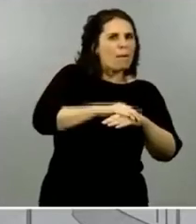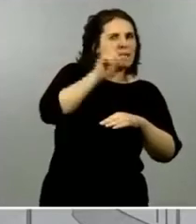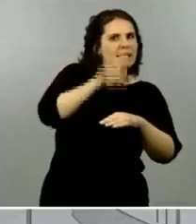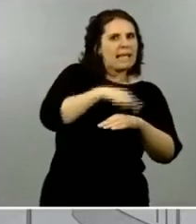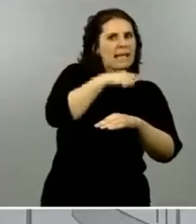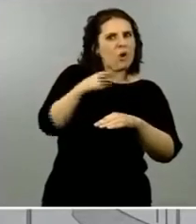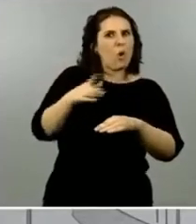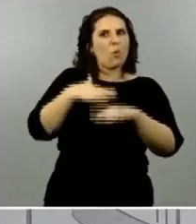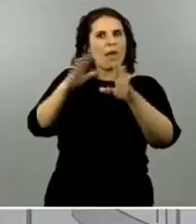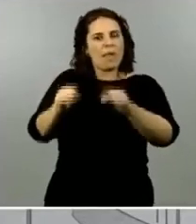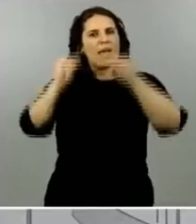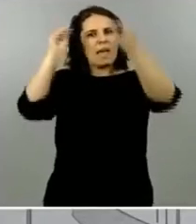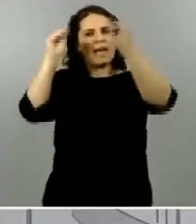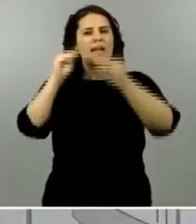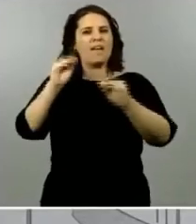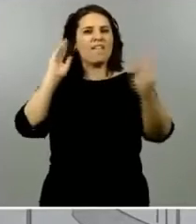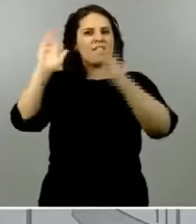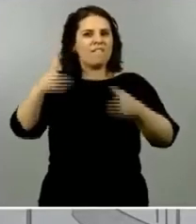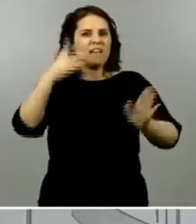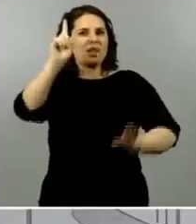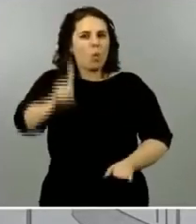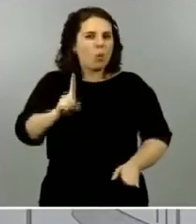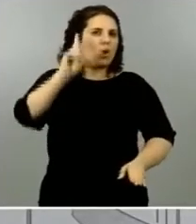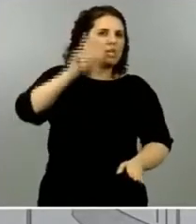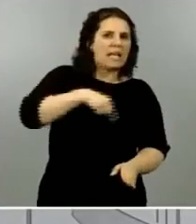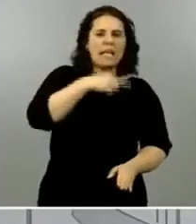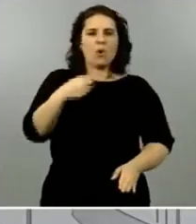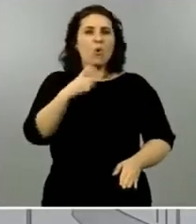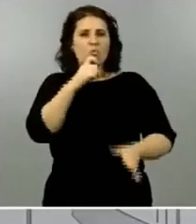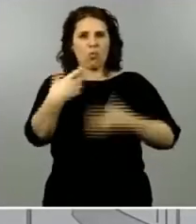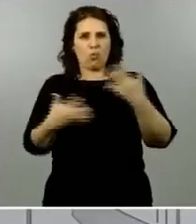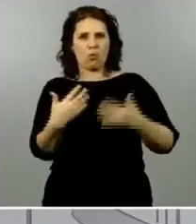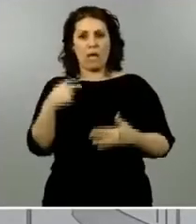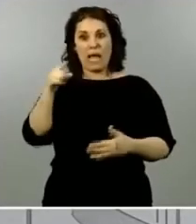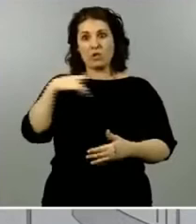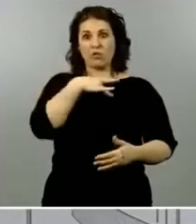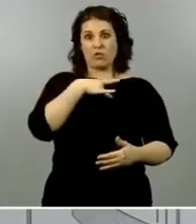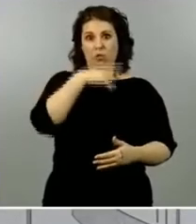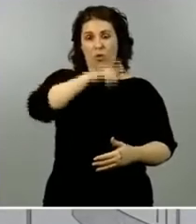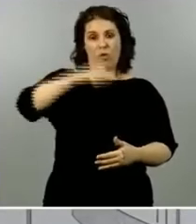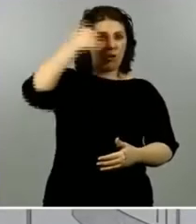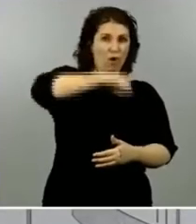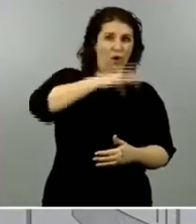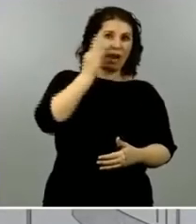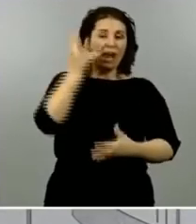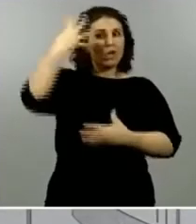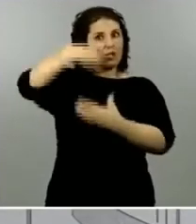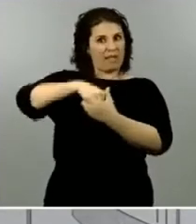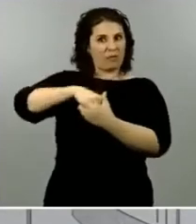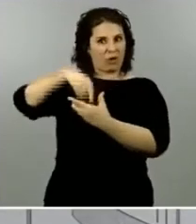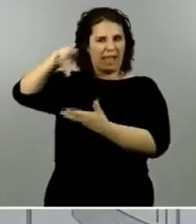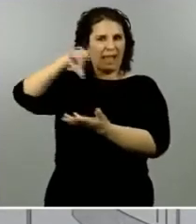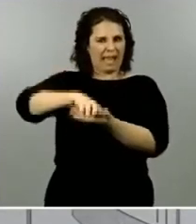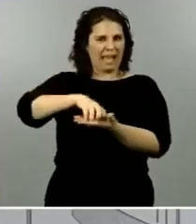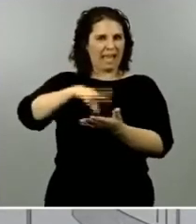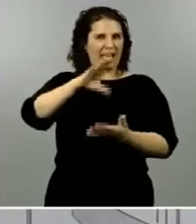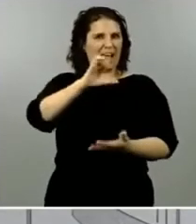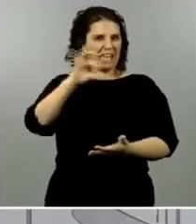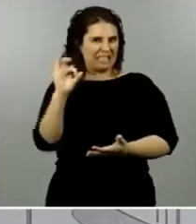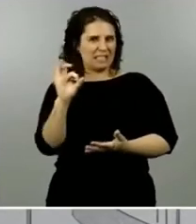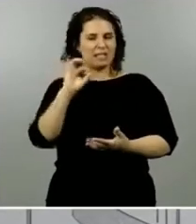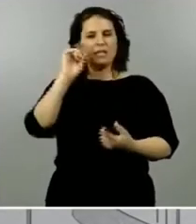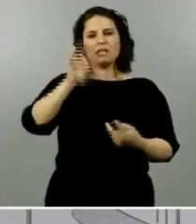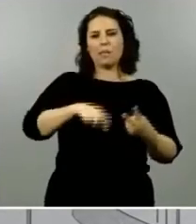y son precisamente esos funcionarios y funcionarias del CAES y luego del servicio de salud pública del ministerio de sanidad